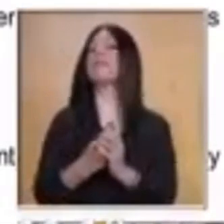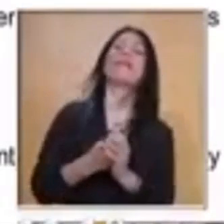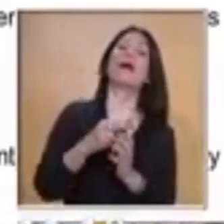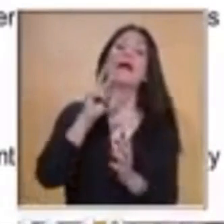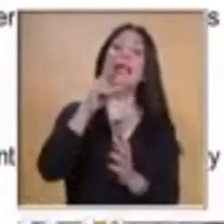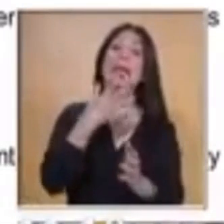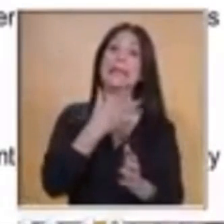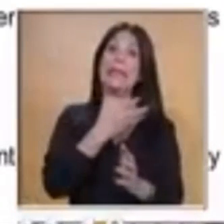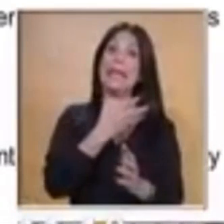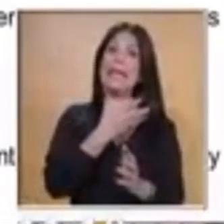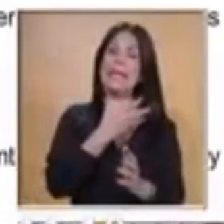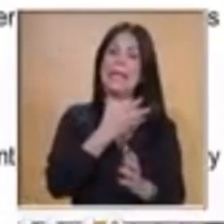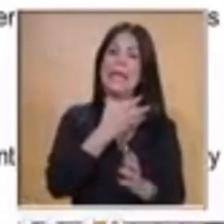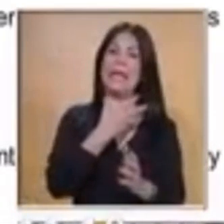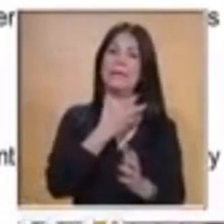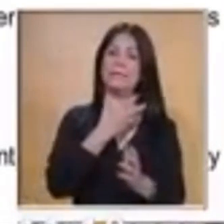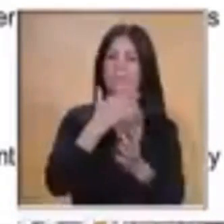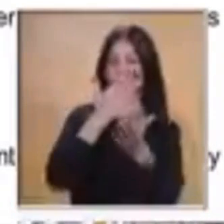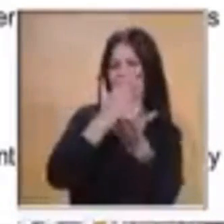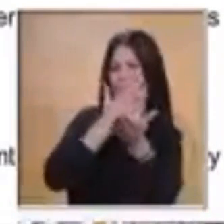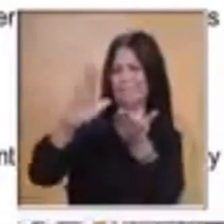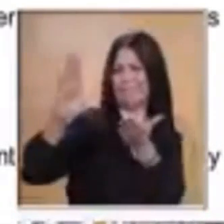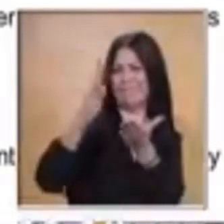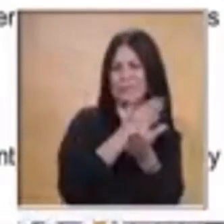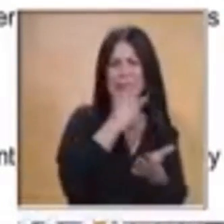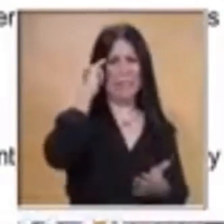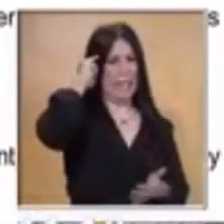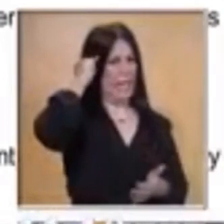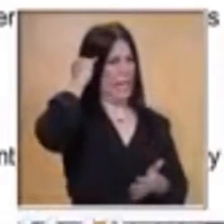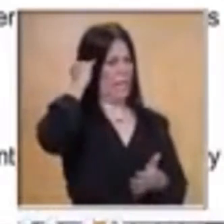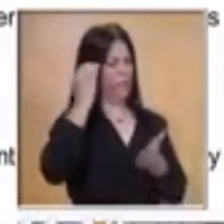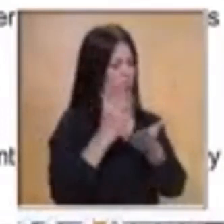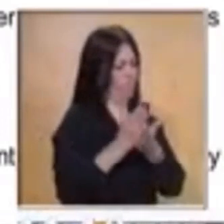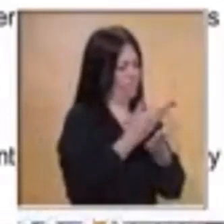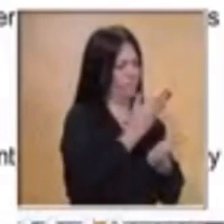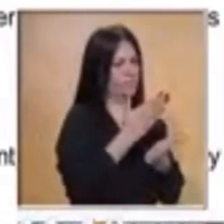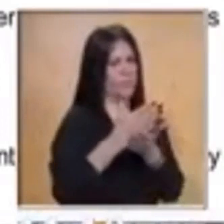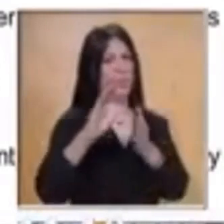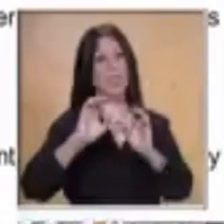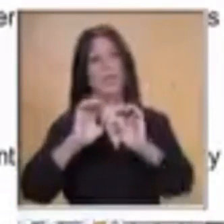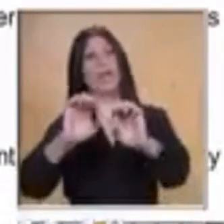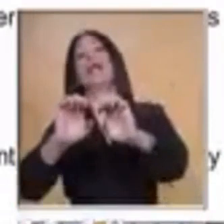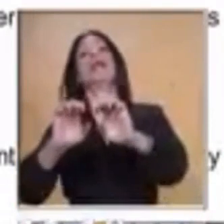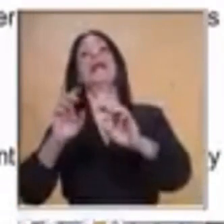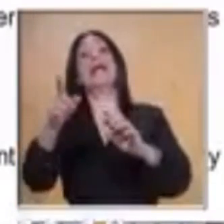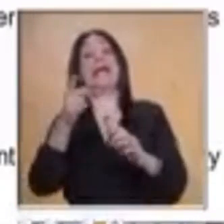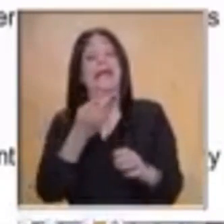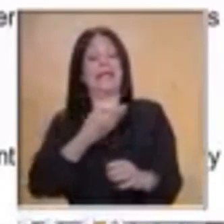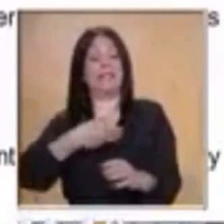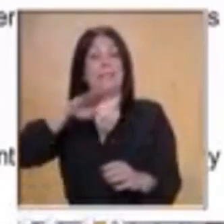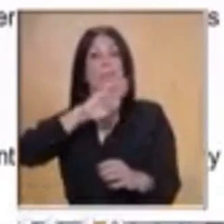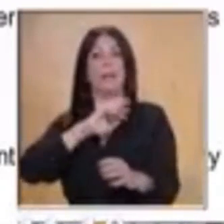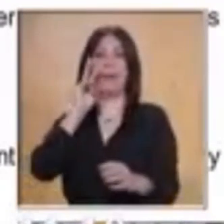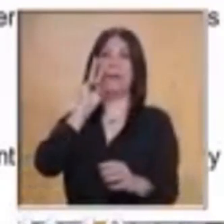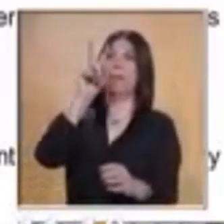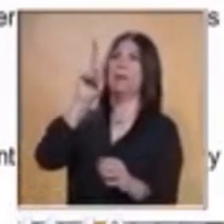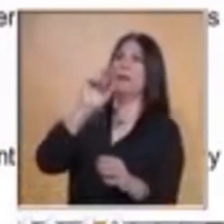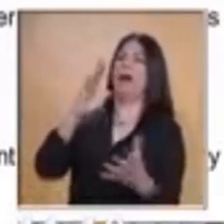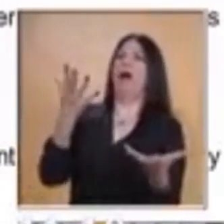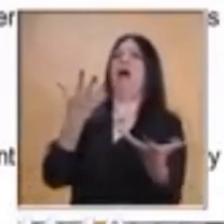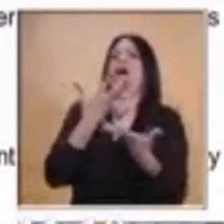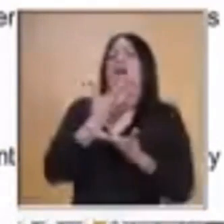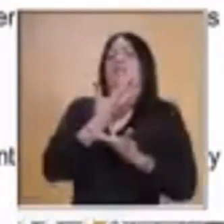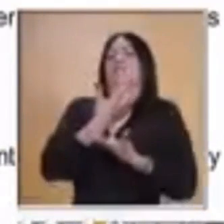gente de dinero. Grande fue su sorpresa al ver quien se casaba, era el padre de sus hijos,